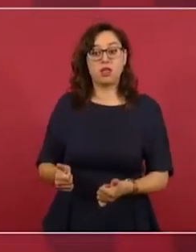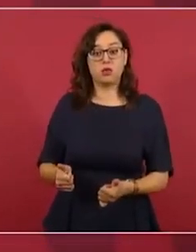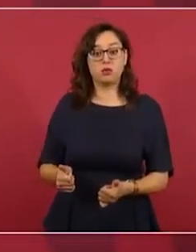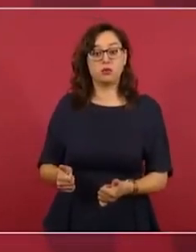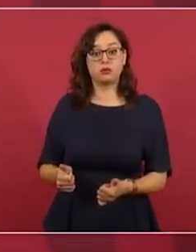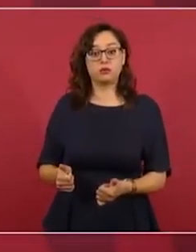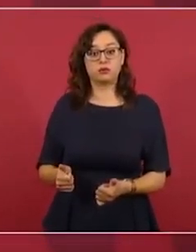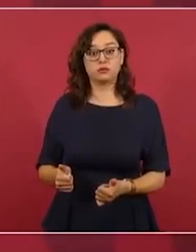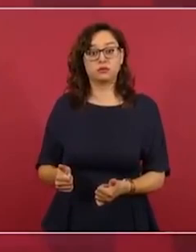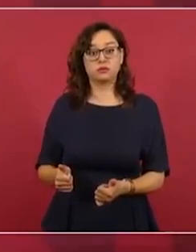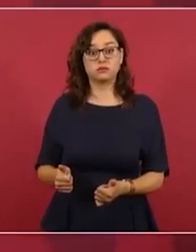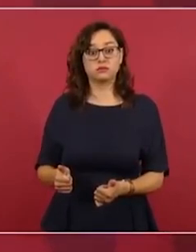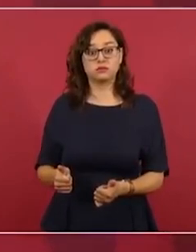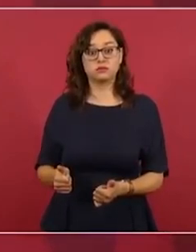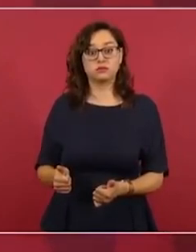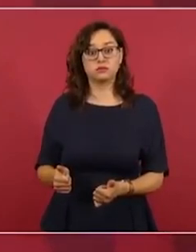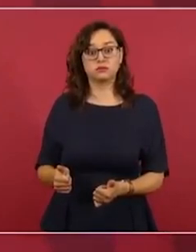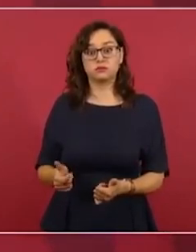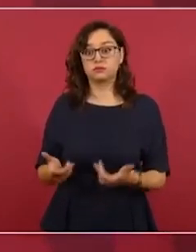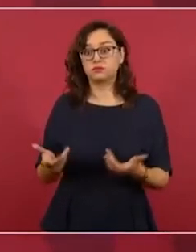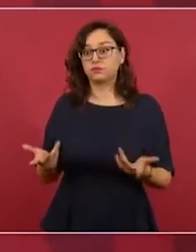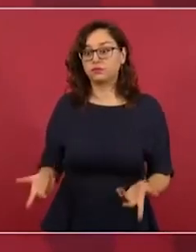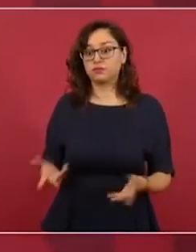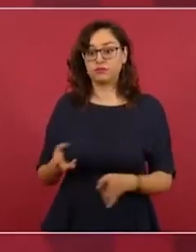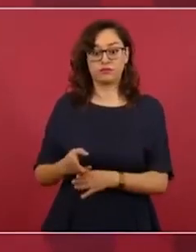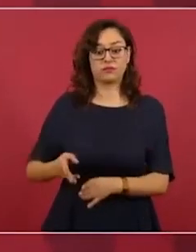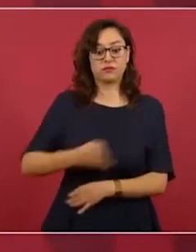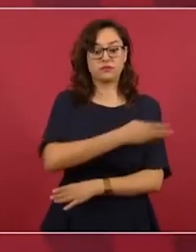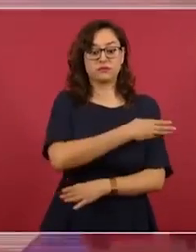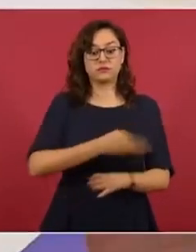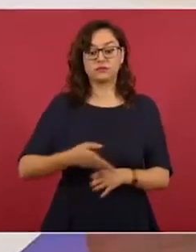con toda la crisis del periodo neoliberal